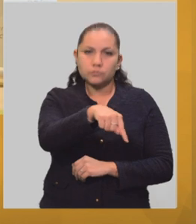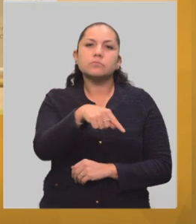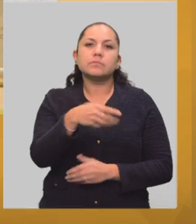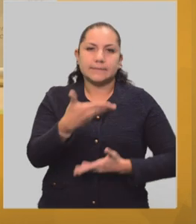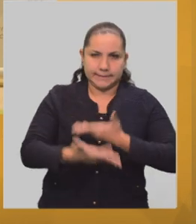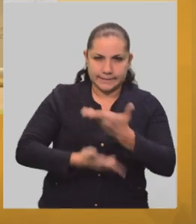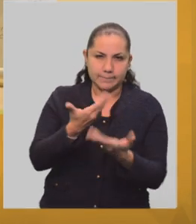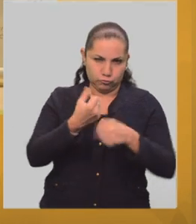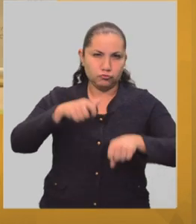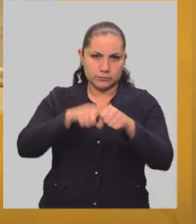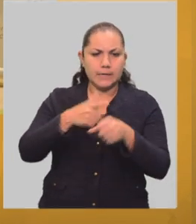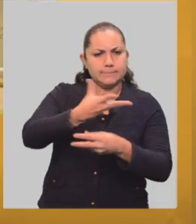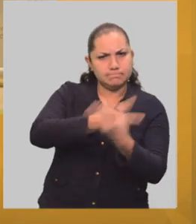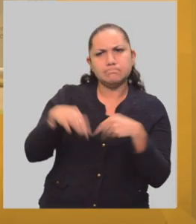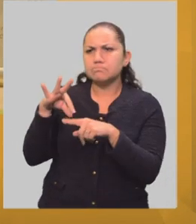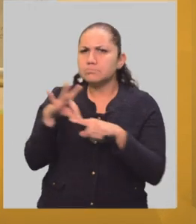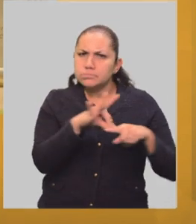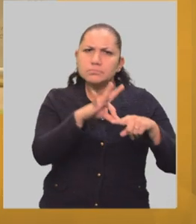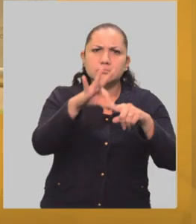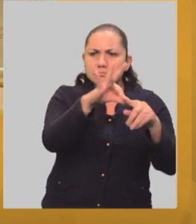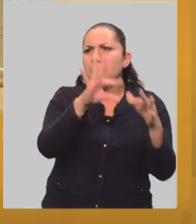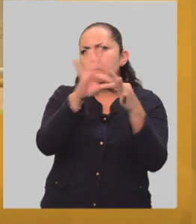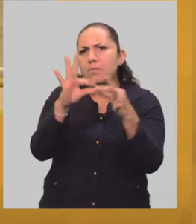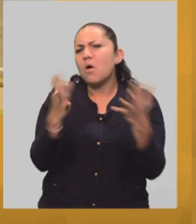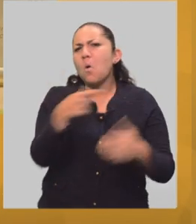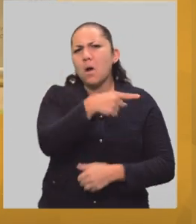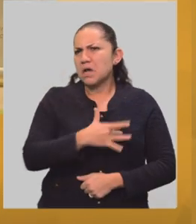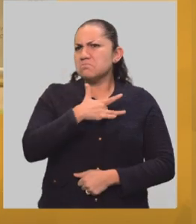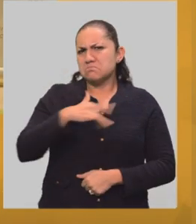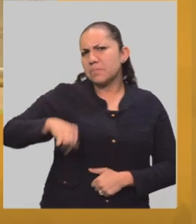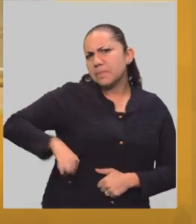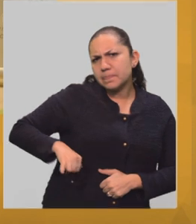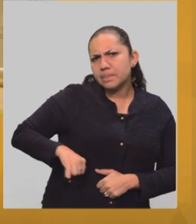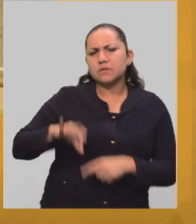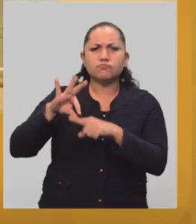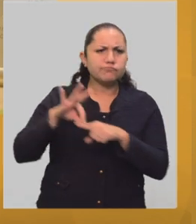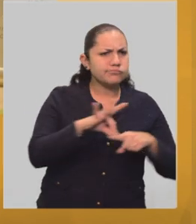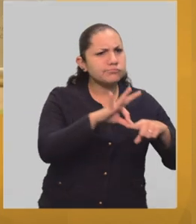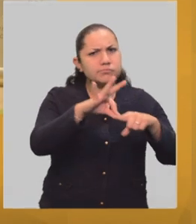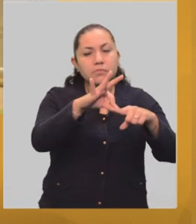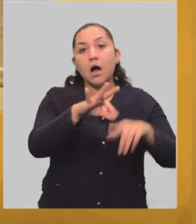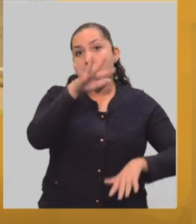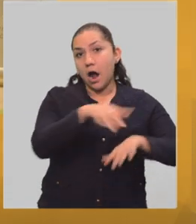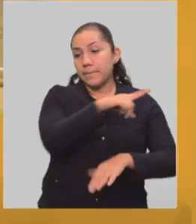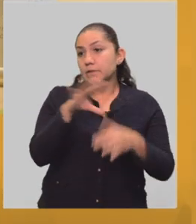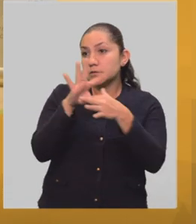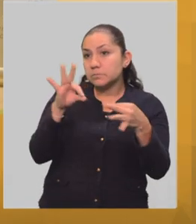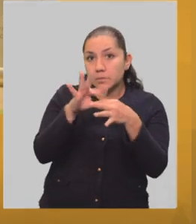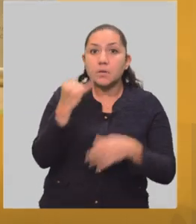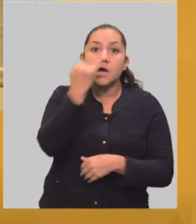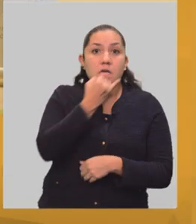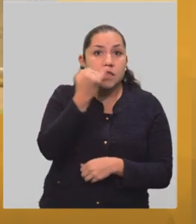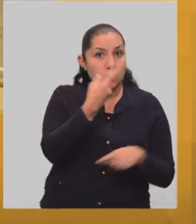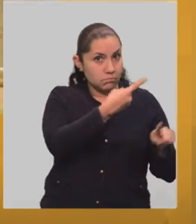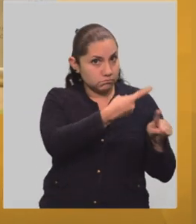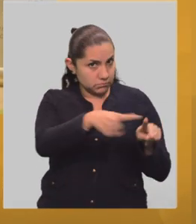social o que están motivados también para hacer estas visitas, visitas que se dan en varios